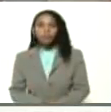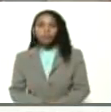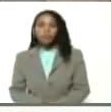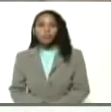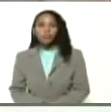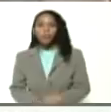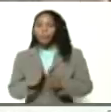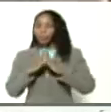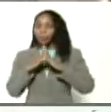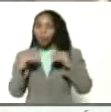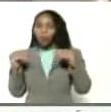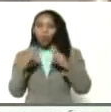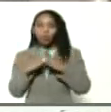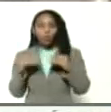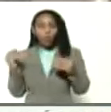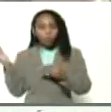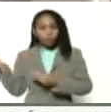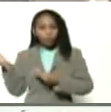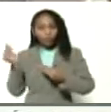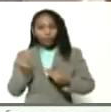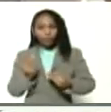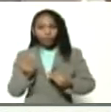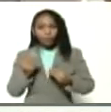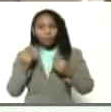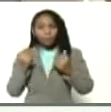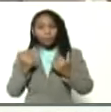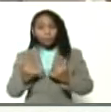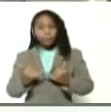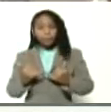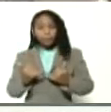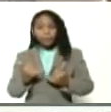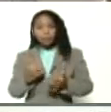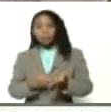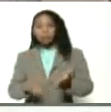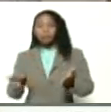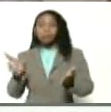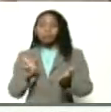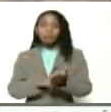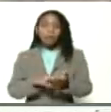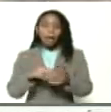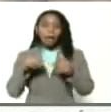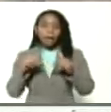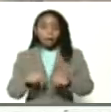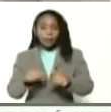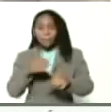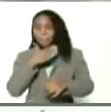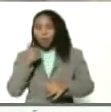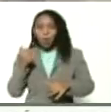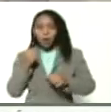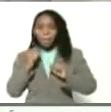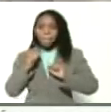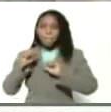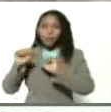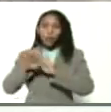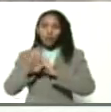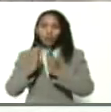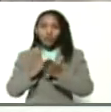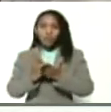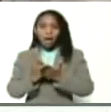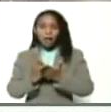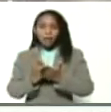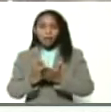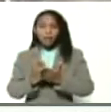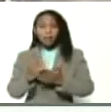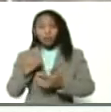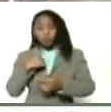todos nos hemos traído recientemente nos hemos reequipado de los mejores antivirales del mundo nos